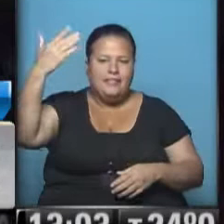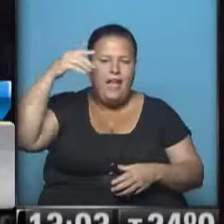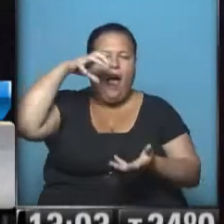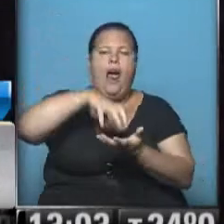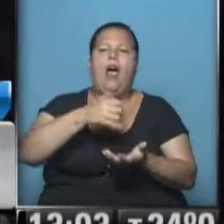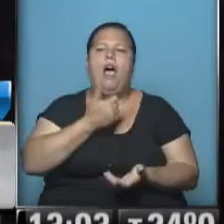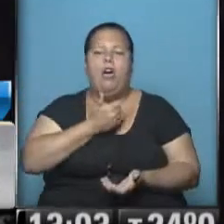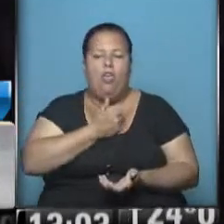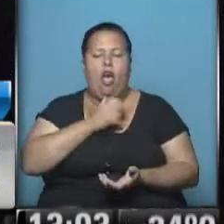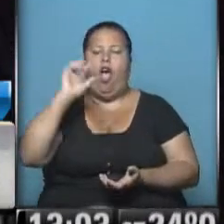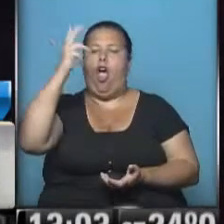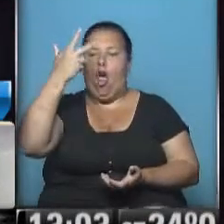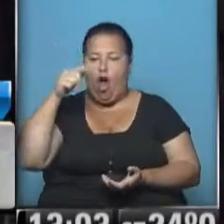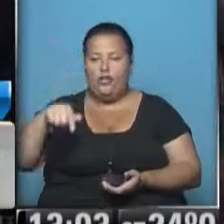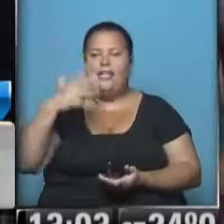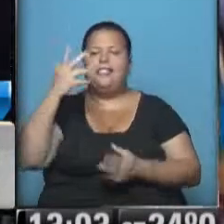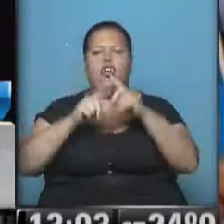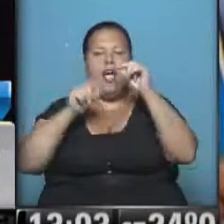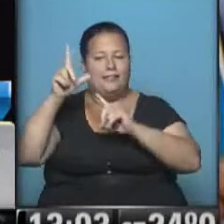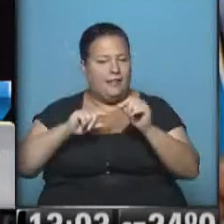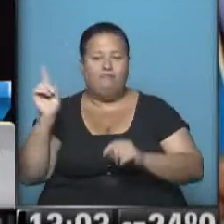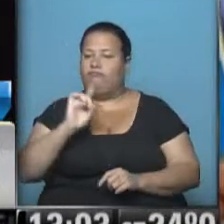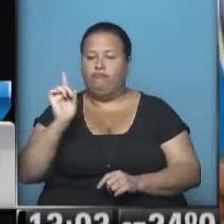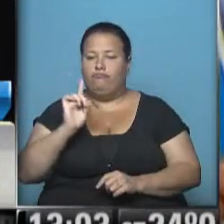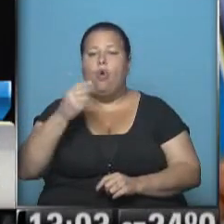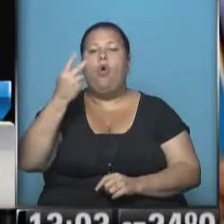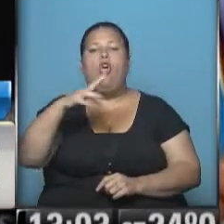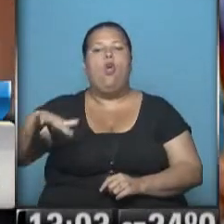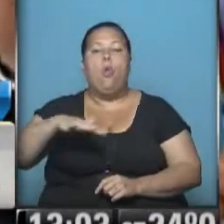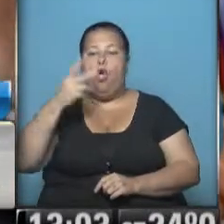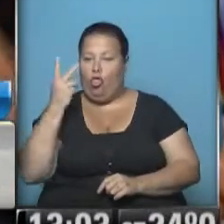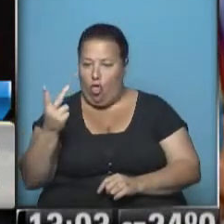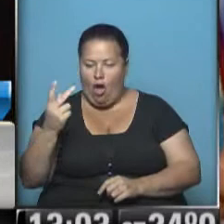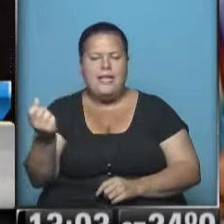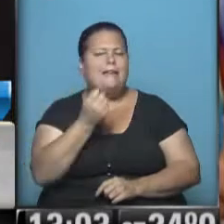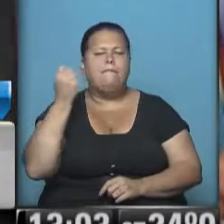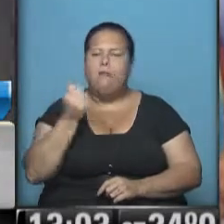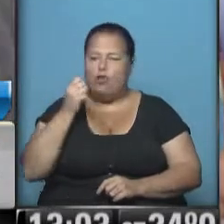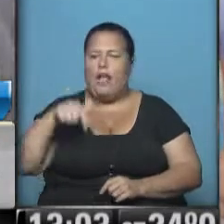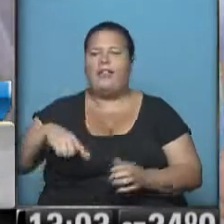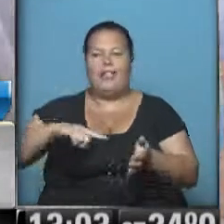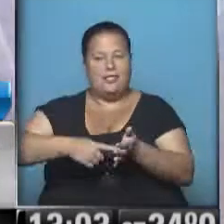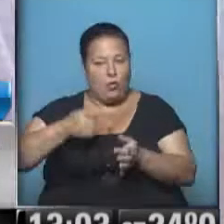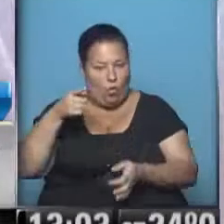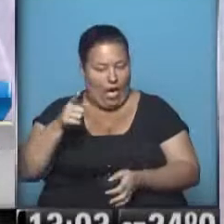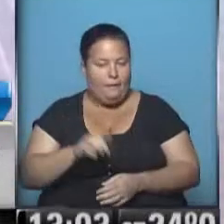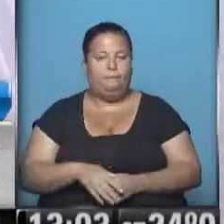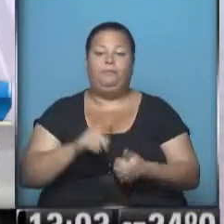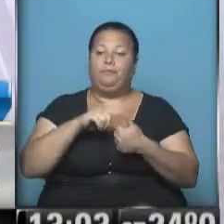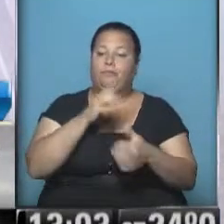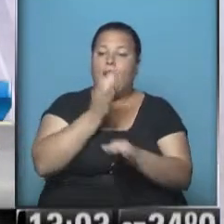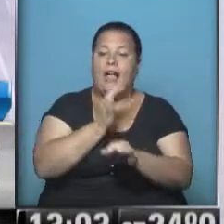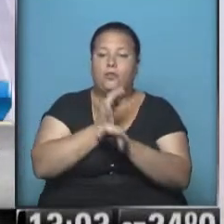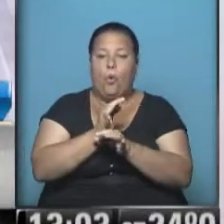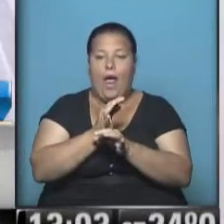ubicados en los hoteles de 5 estrellas. No, se eligió dos lugares emblemáticos de la ciudad. Primero, la Escuela